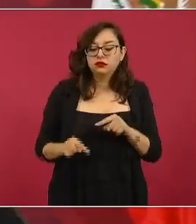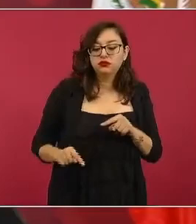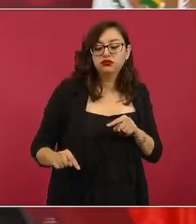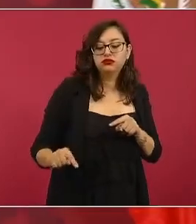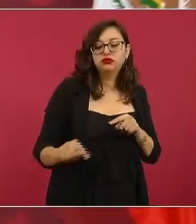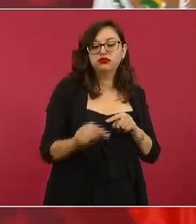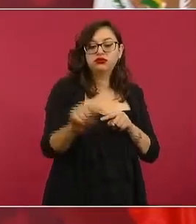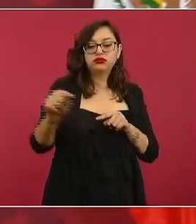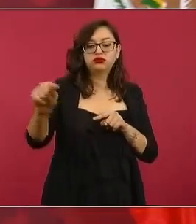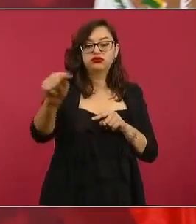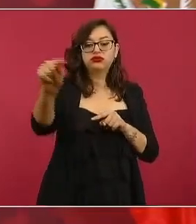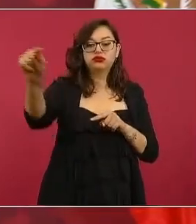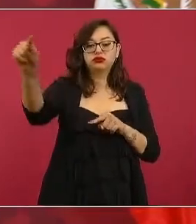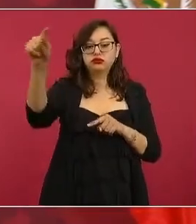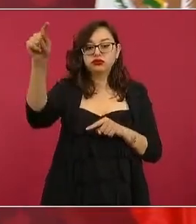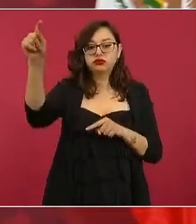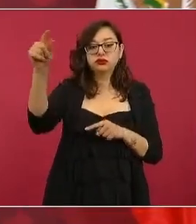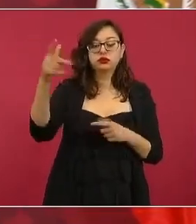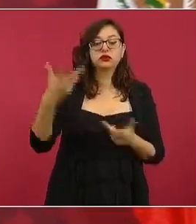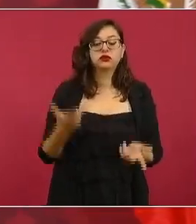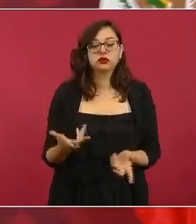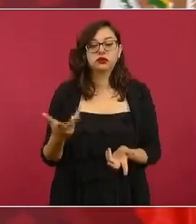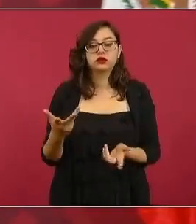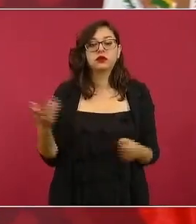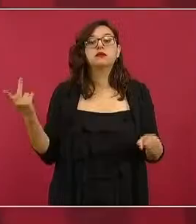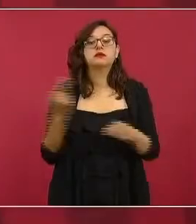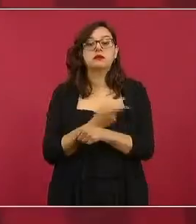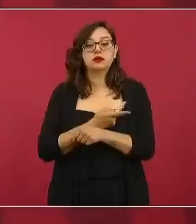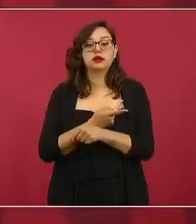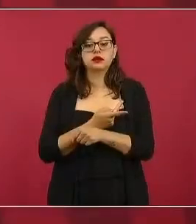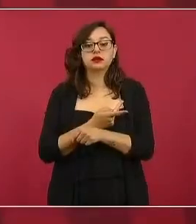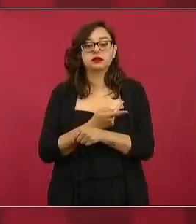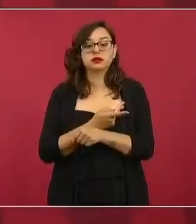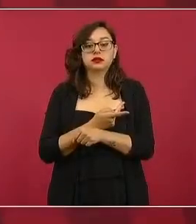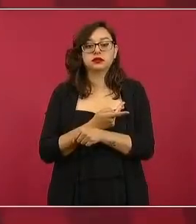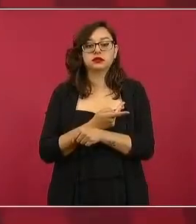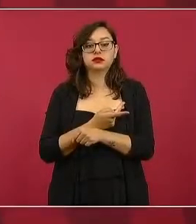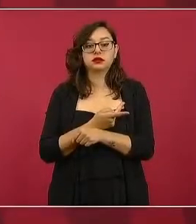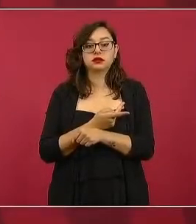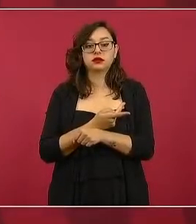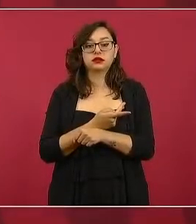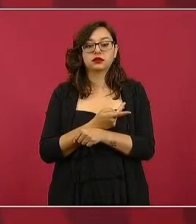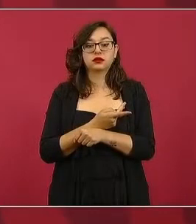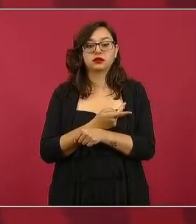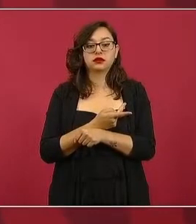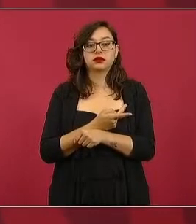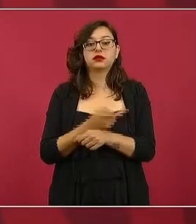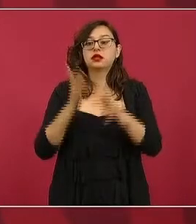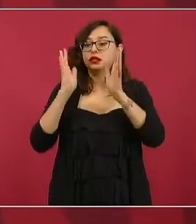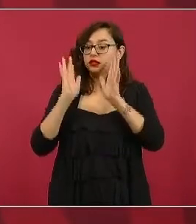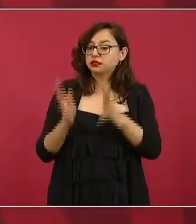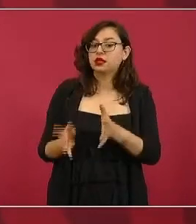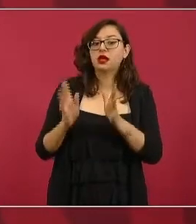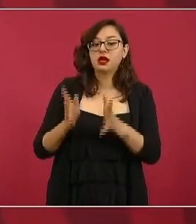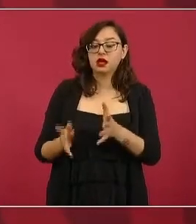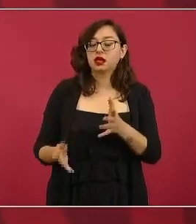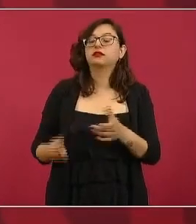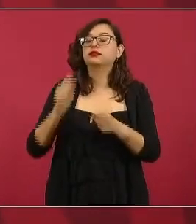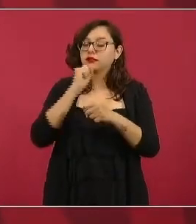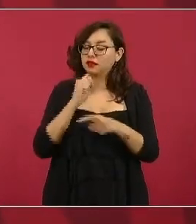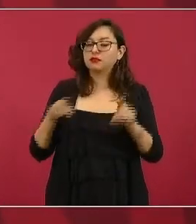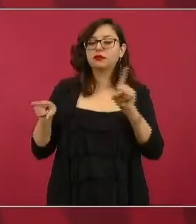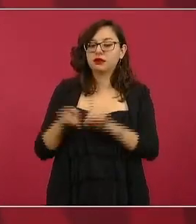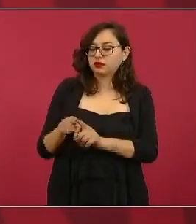terminando la vía ya está el programa para plantar